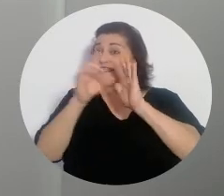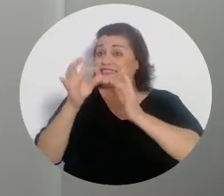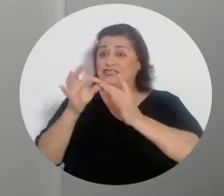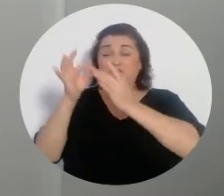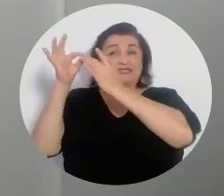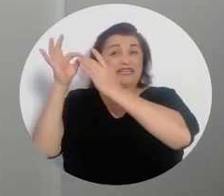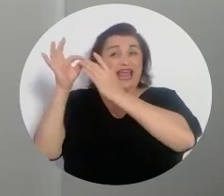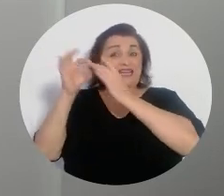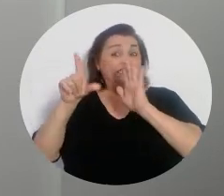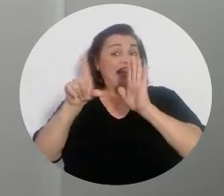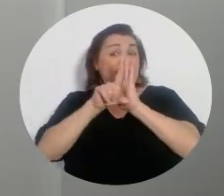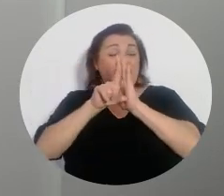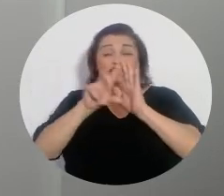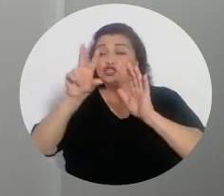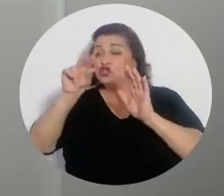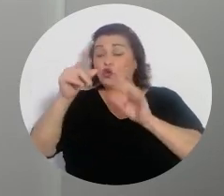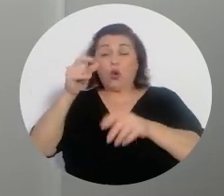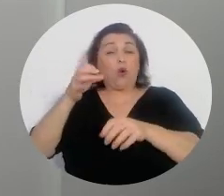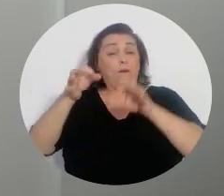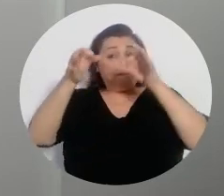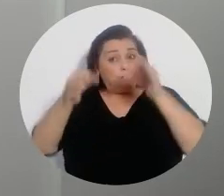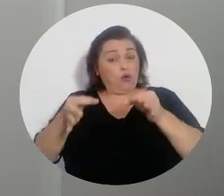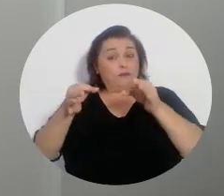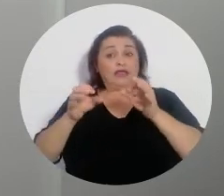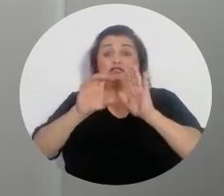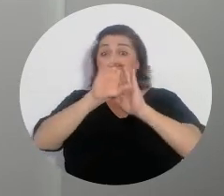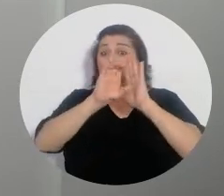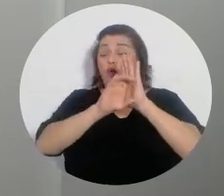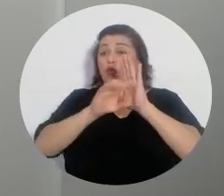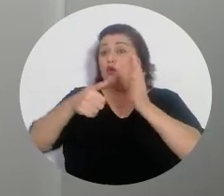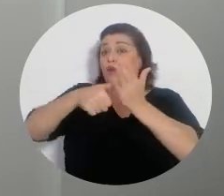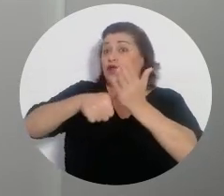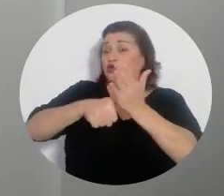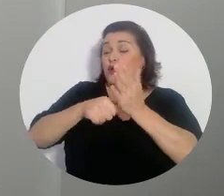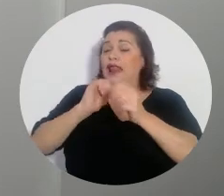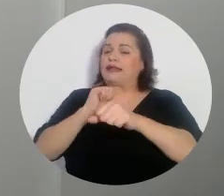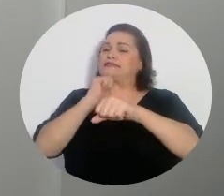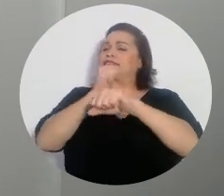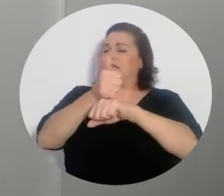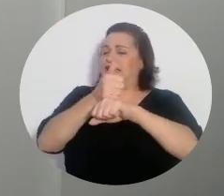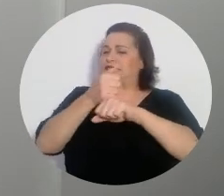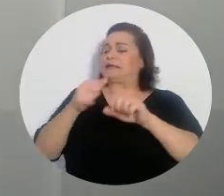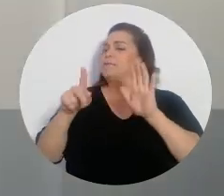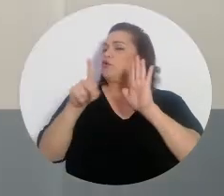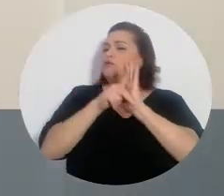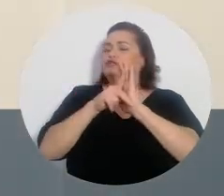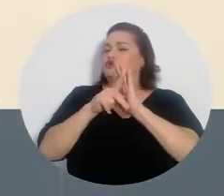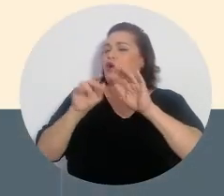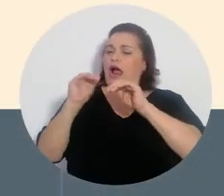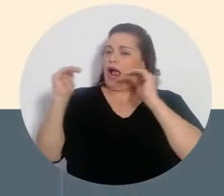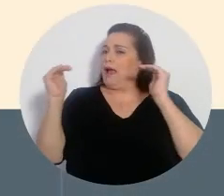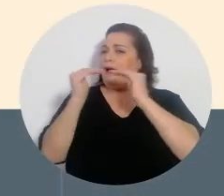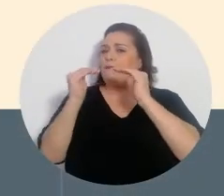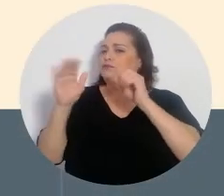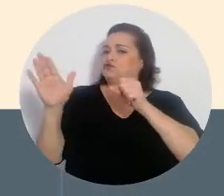especiales, o sea, leyes que no son propiamente el Código Electoral, pueden establecer la restricción absoluta a funcionarios. Casos